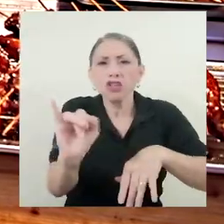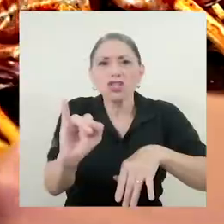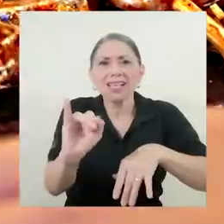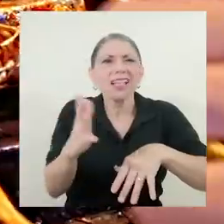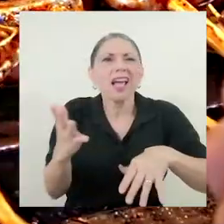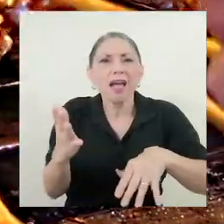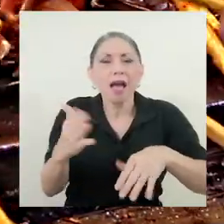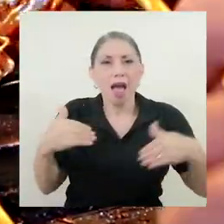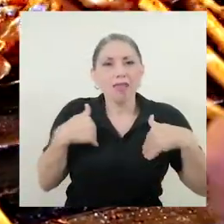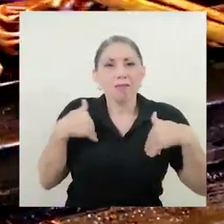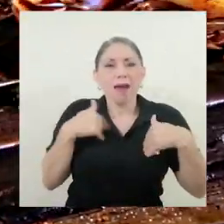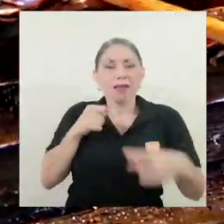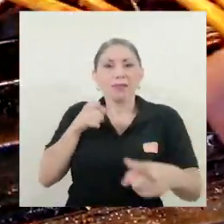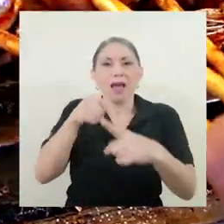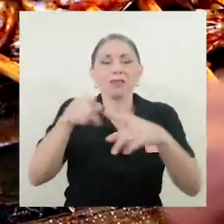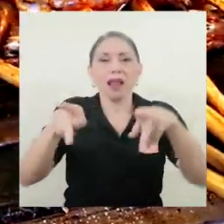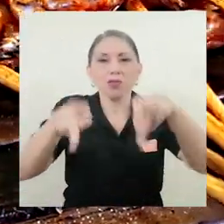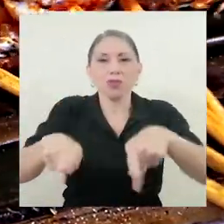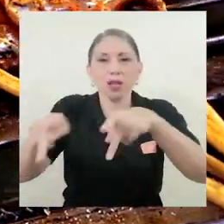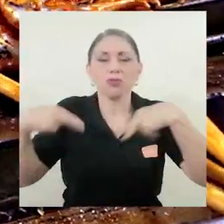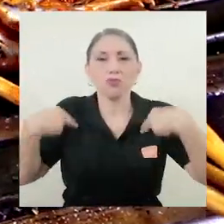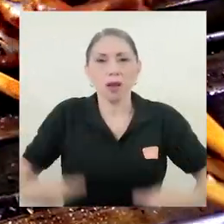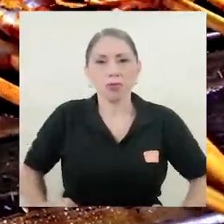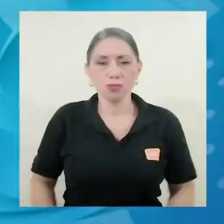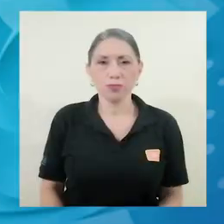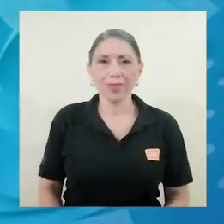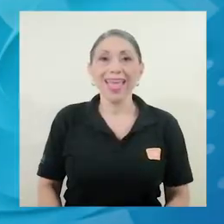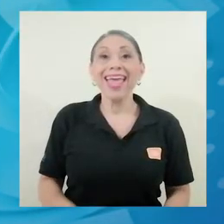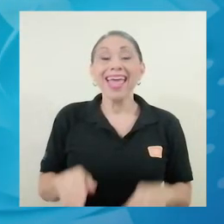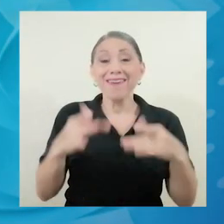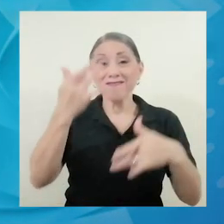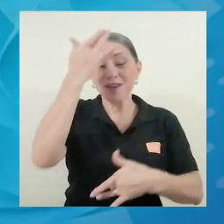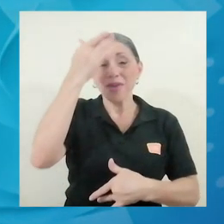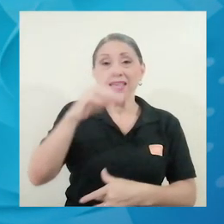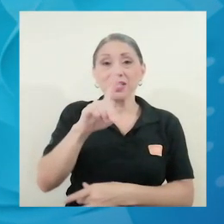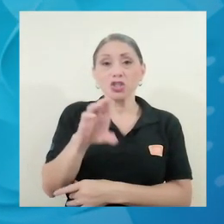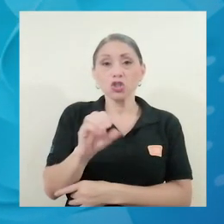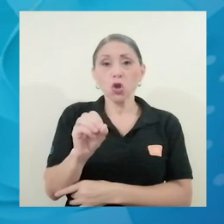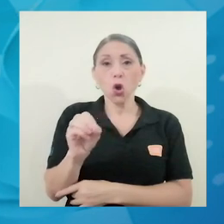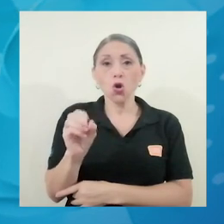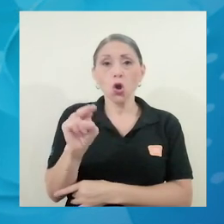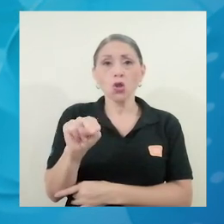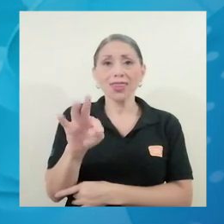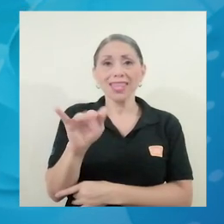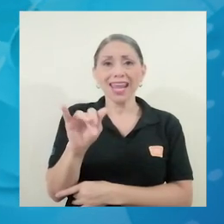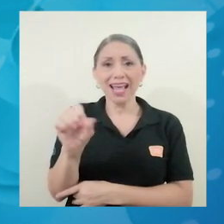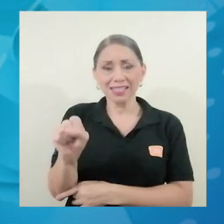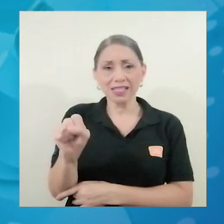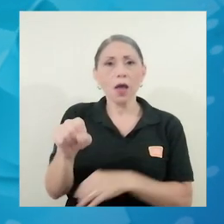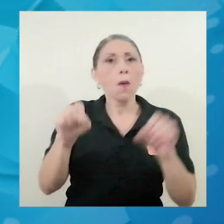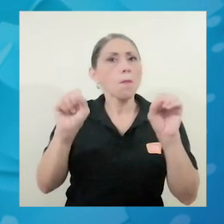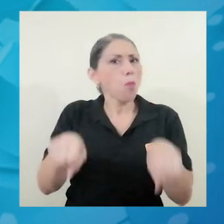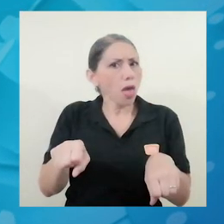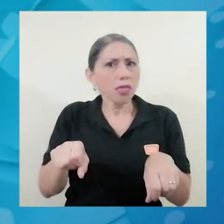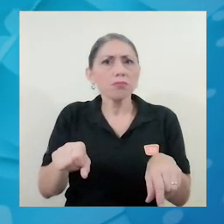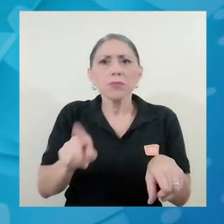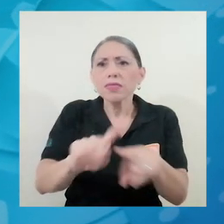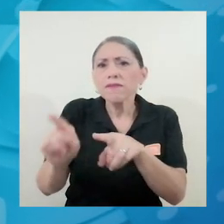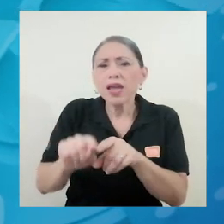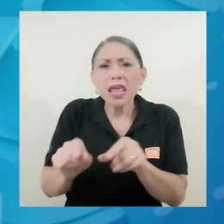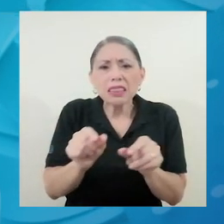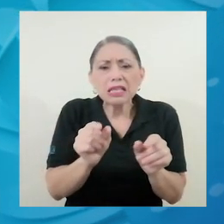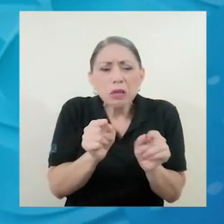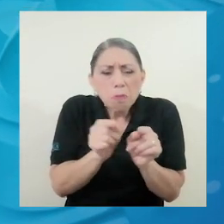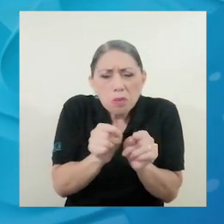de los animales a los seres humanos. Las enfermedades zoonóticas pueden transmitirse por cualquiera de los conjuntos de